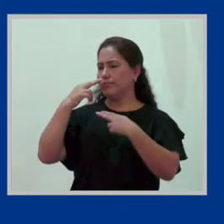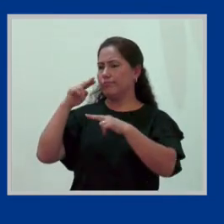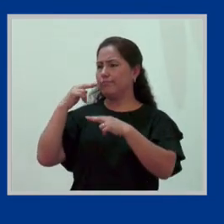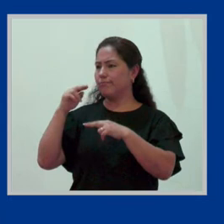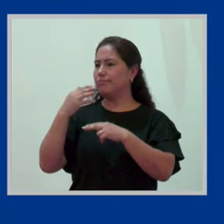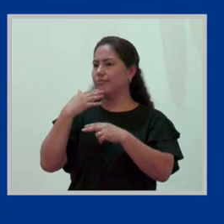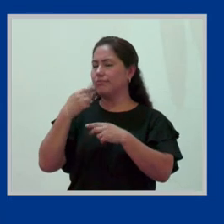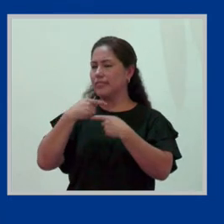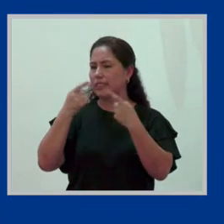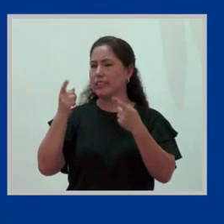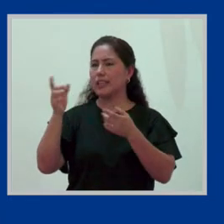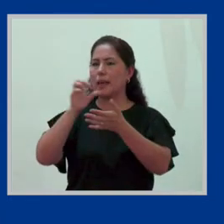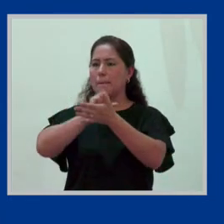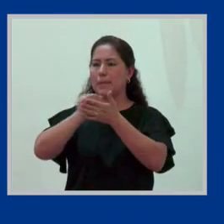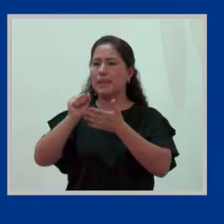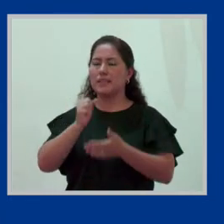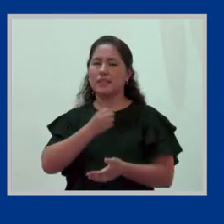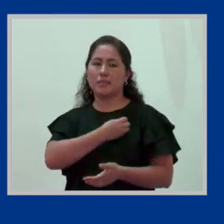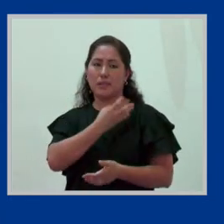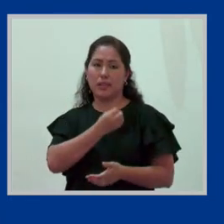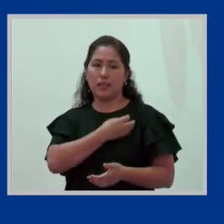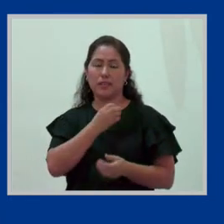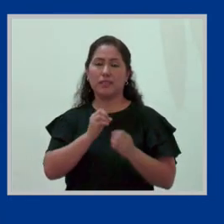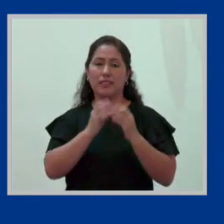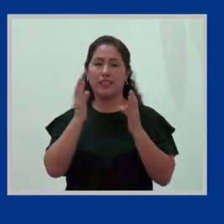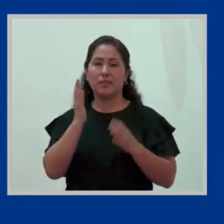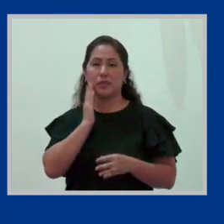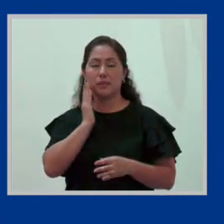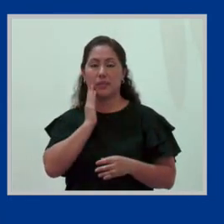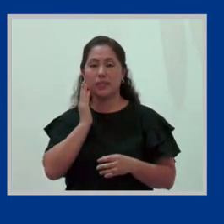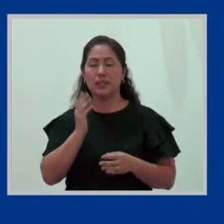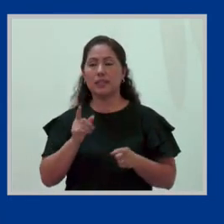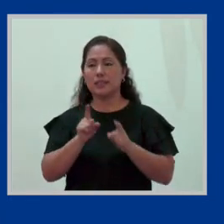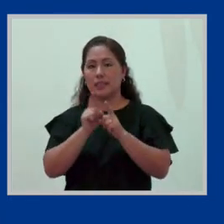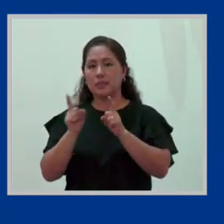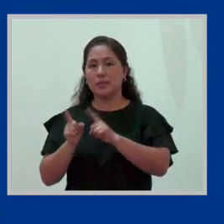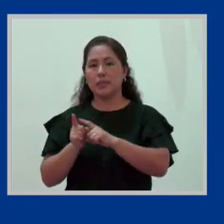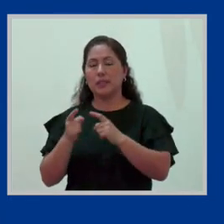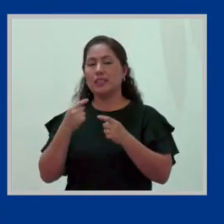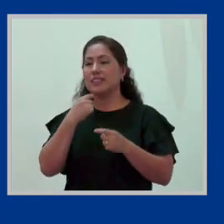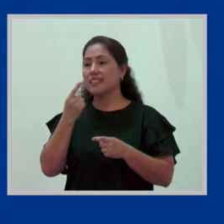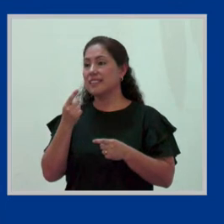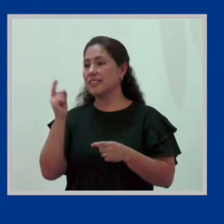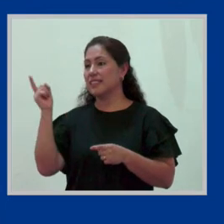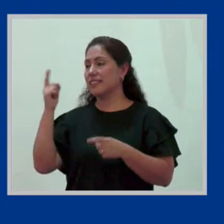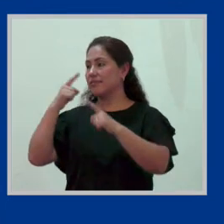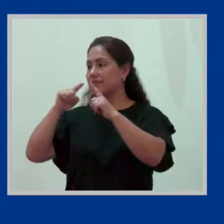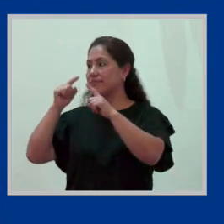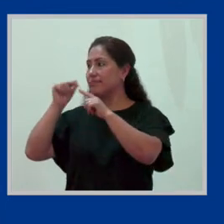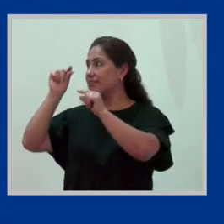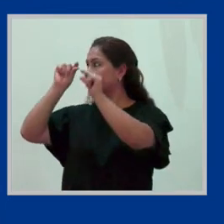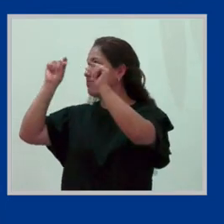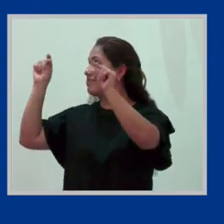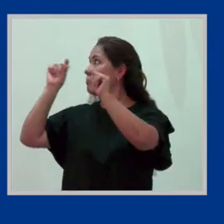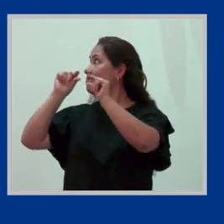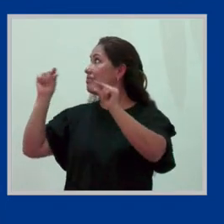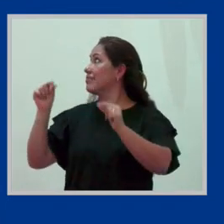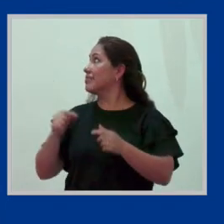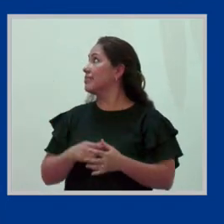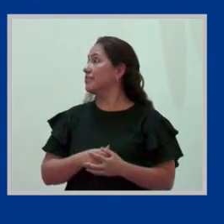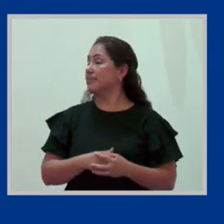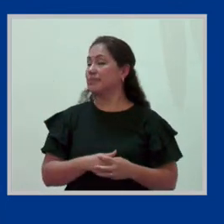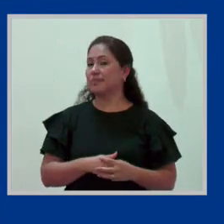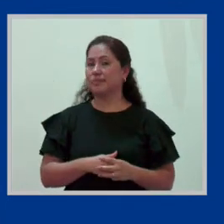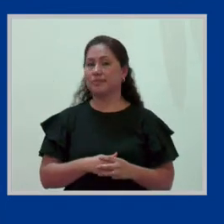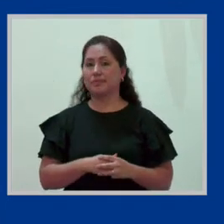propósito del mes de la madre, y lo que dice, los datos que arroja son, de acuerdo con las